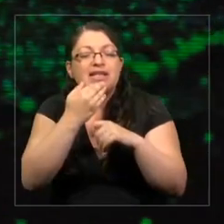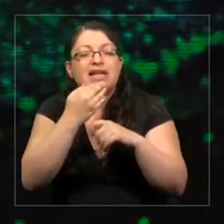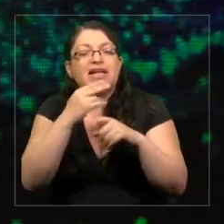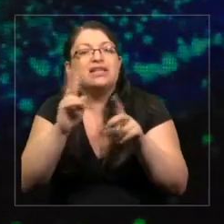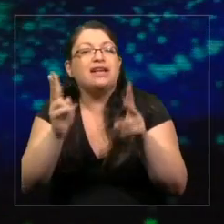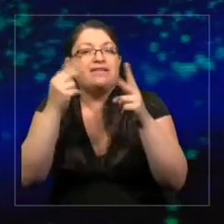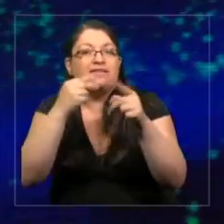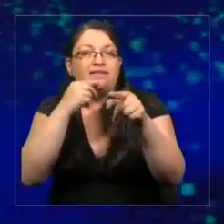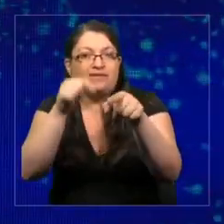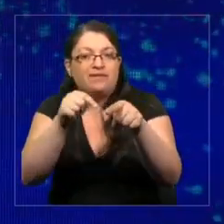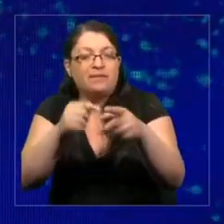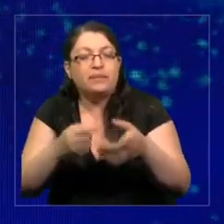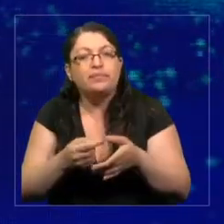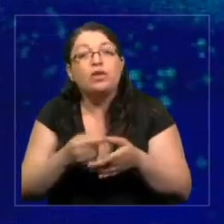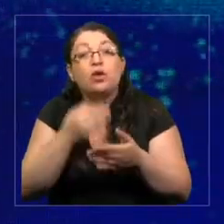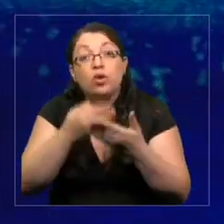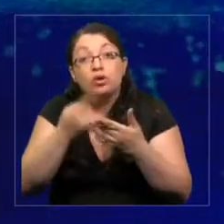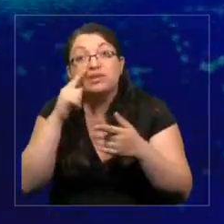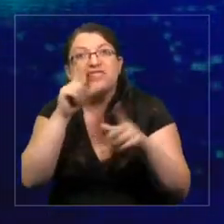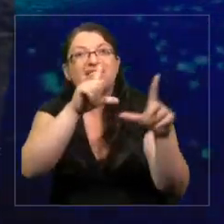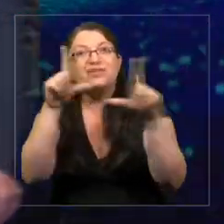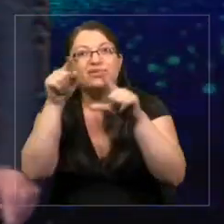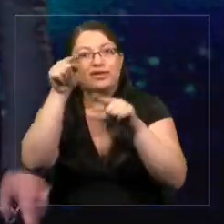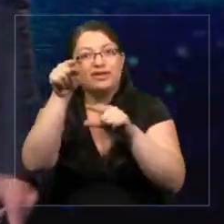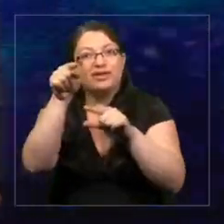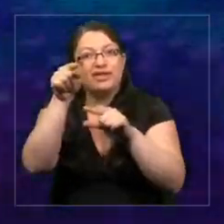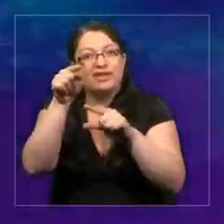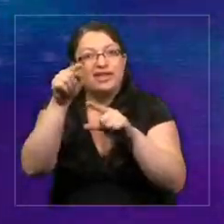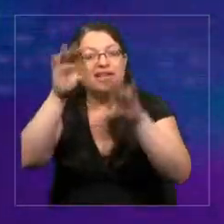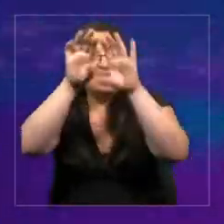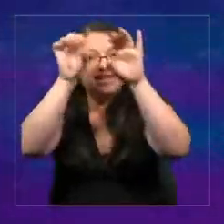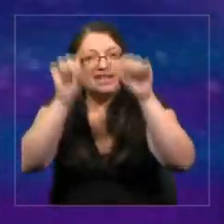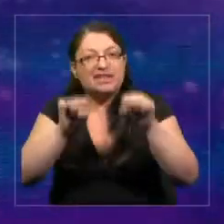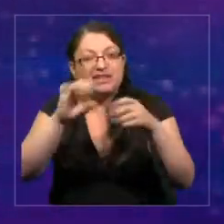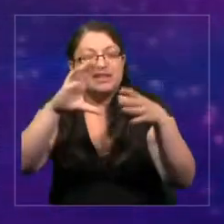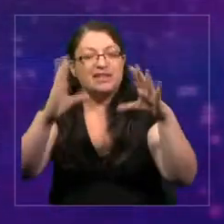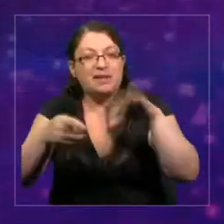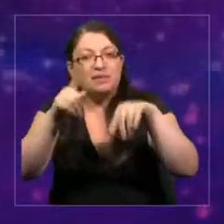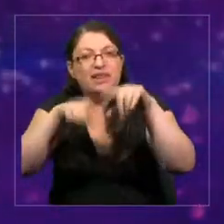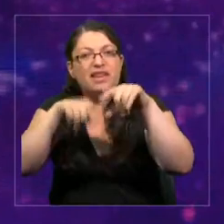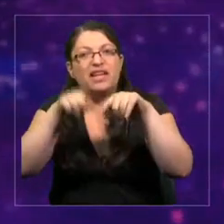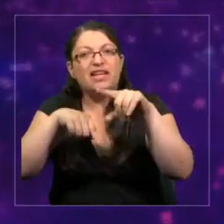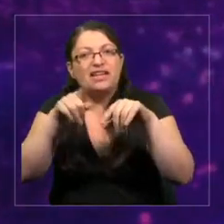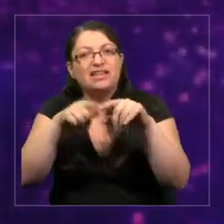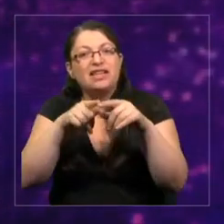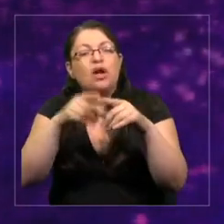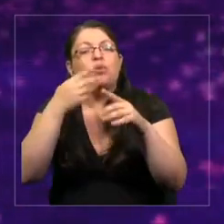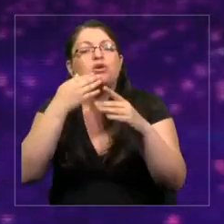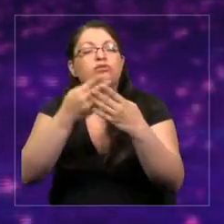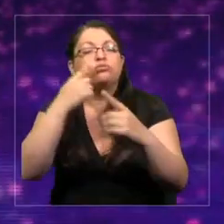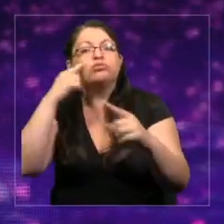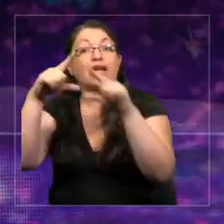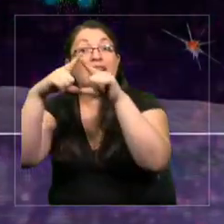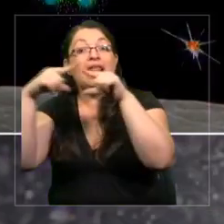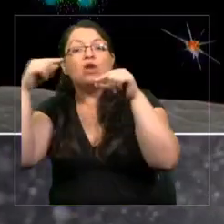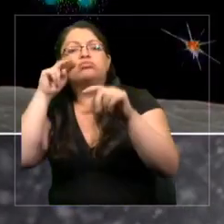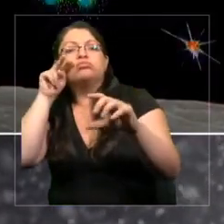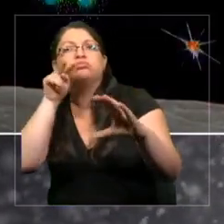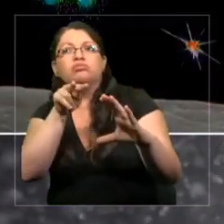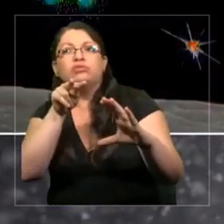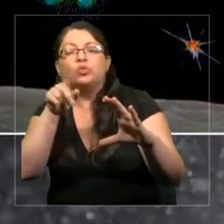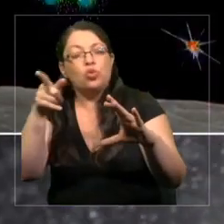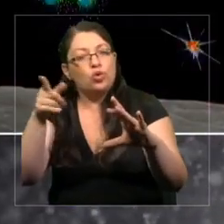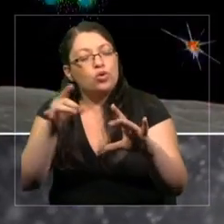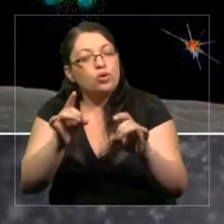Cuando tenemos esta foto acá del sistema de la Tierra desde la Luna, fue algo impactante y nos